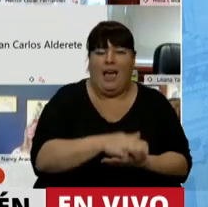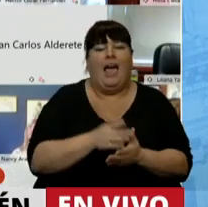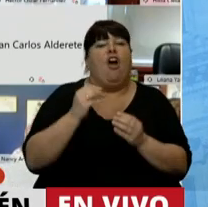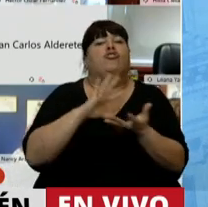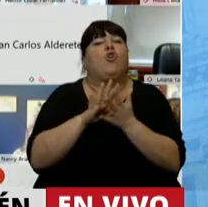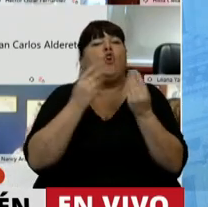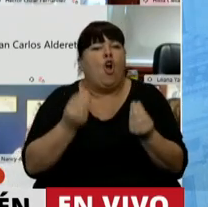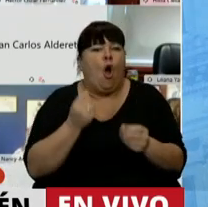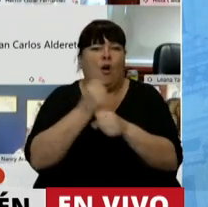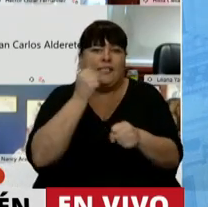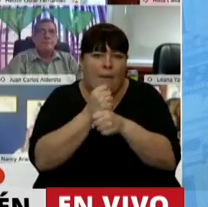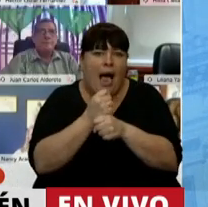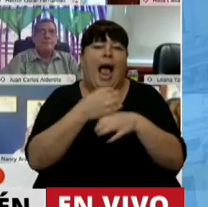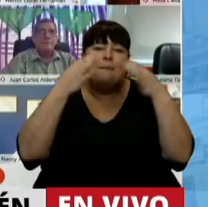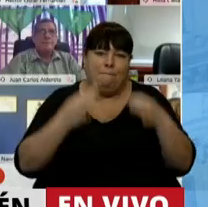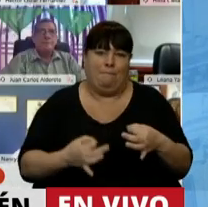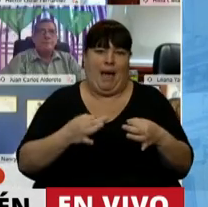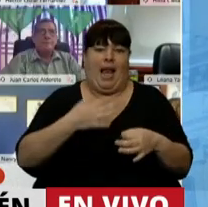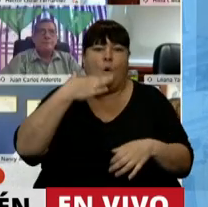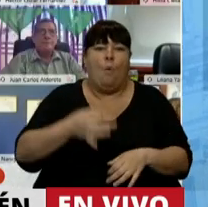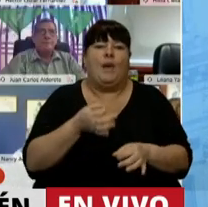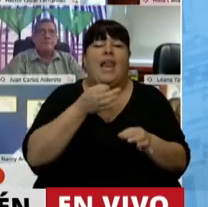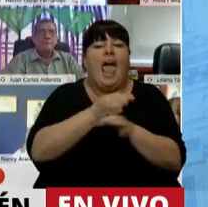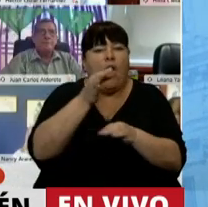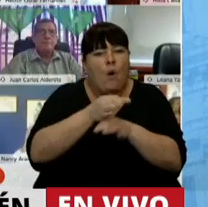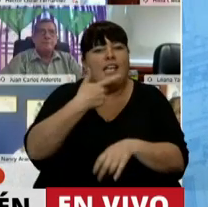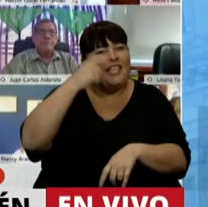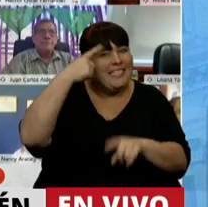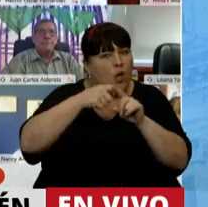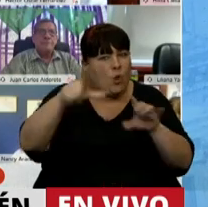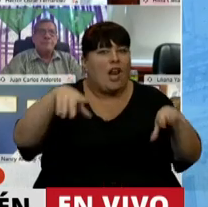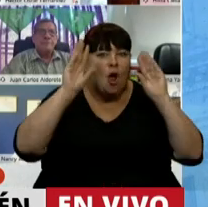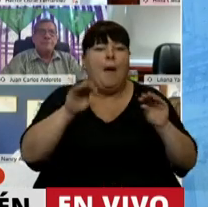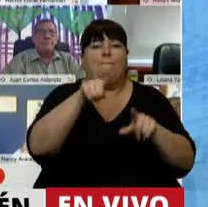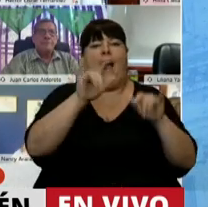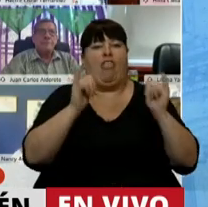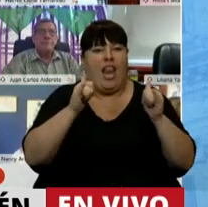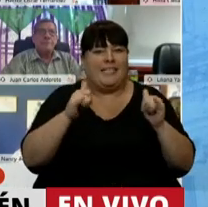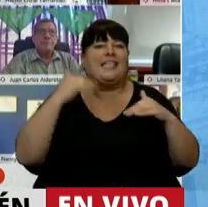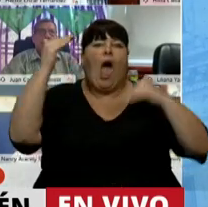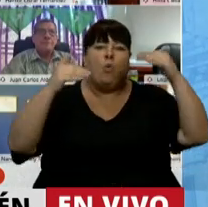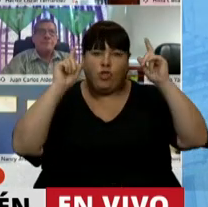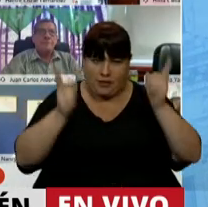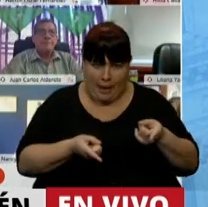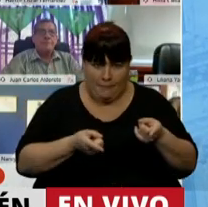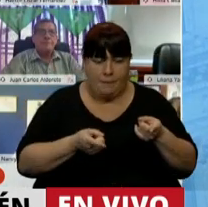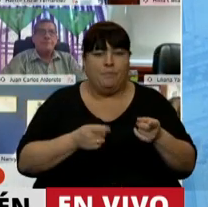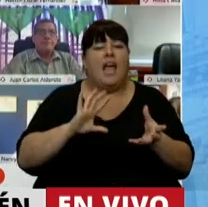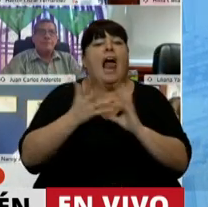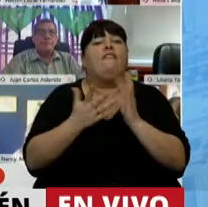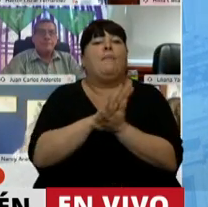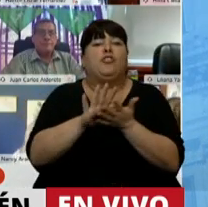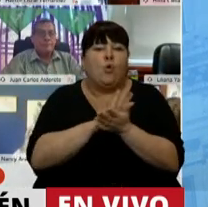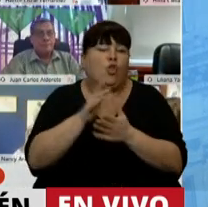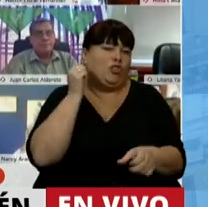El camino es trabajar por la efectiva aplicación de la educación sexual integral para adolescentes y adultos. El camino es